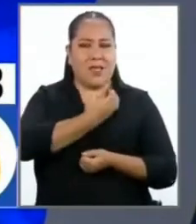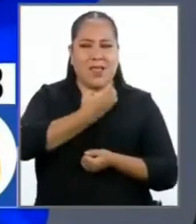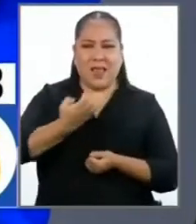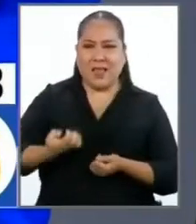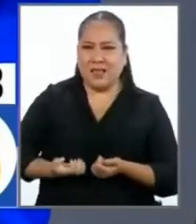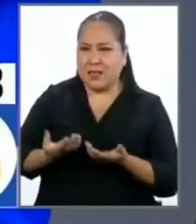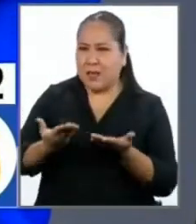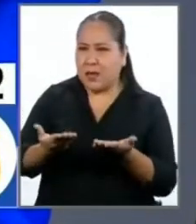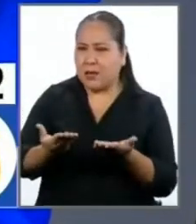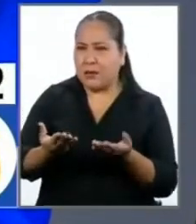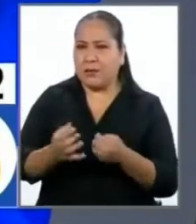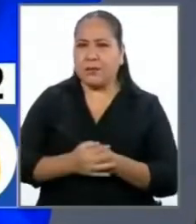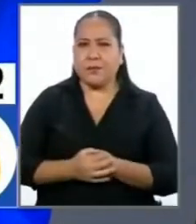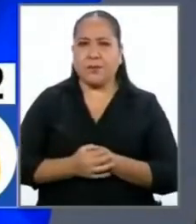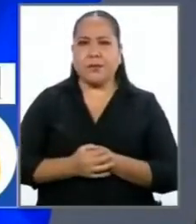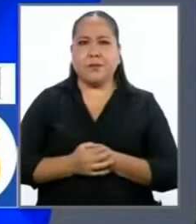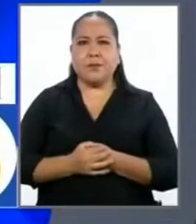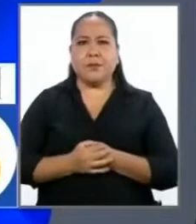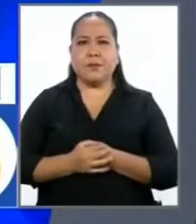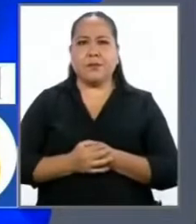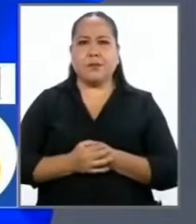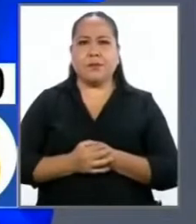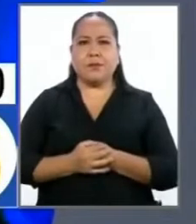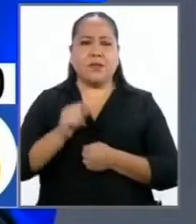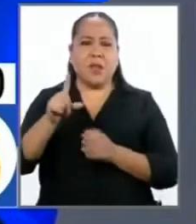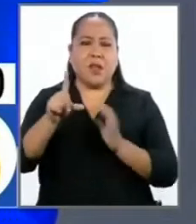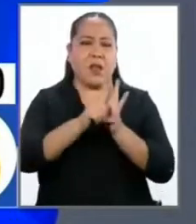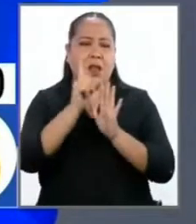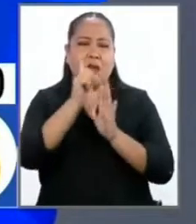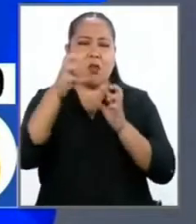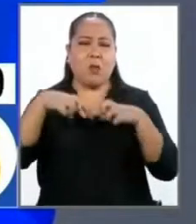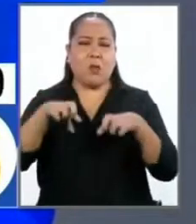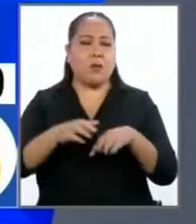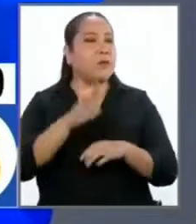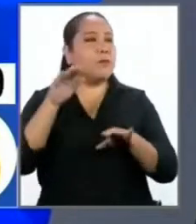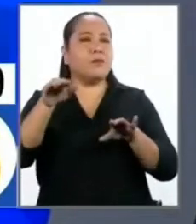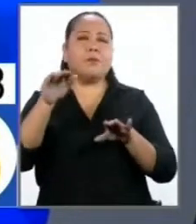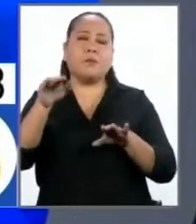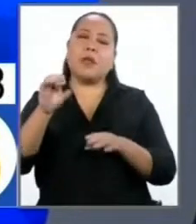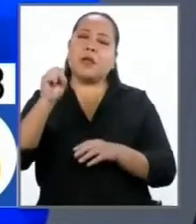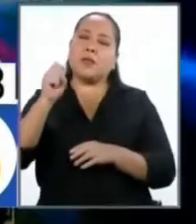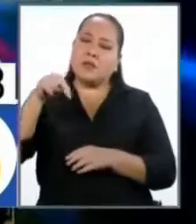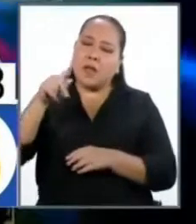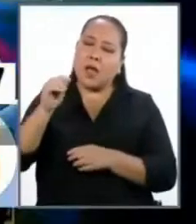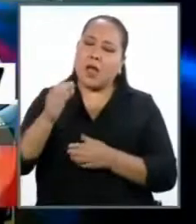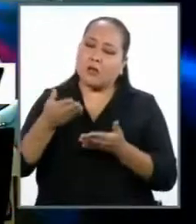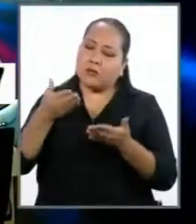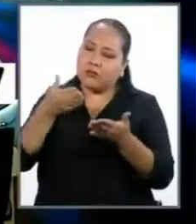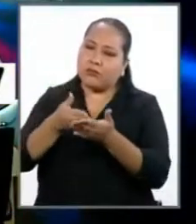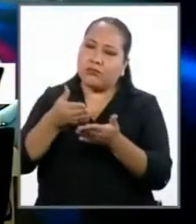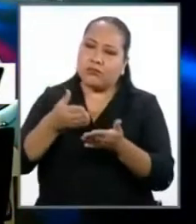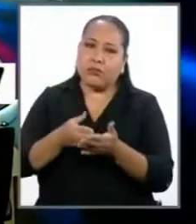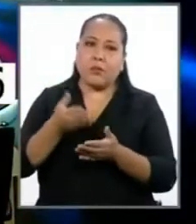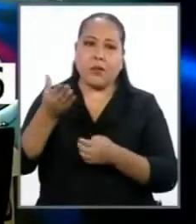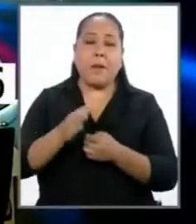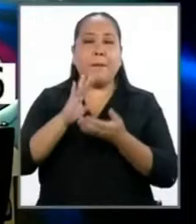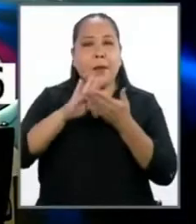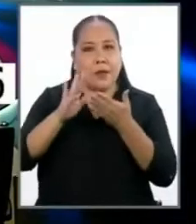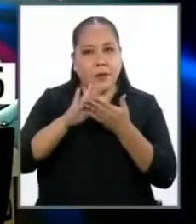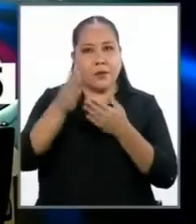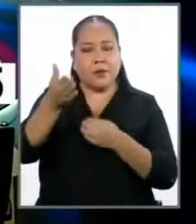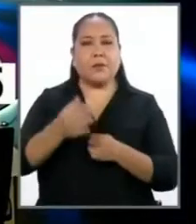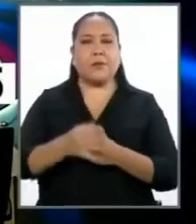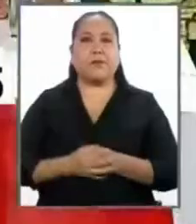Estado? Si la ley no lo permite, ¿no? Candidato Santos, disculpe que sea incisivo. Candidato Santos, perdóneme.